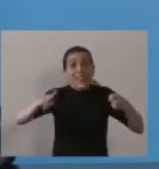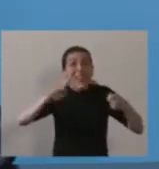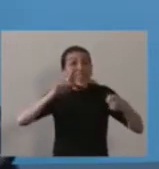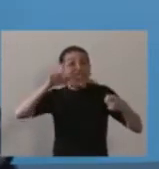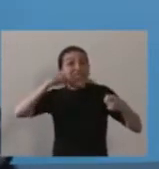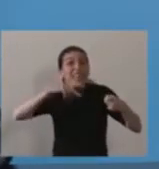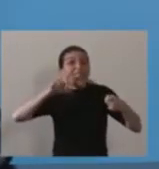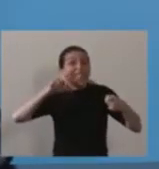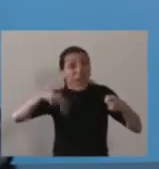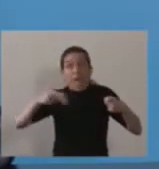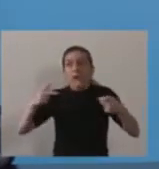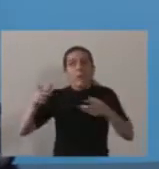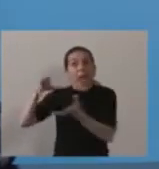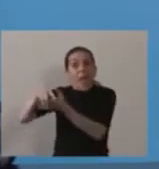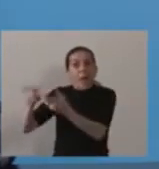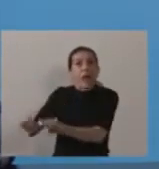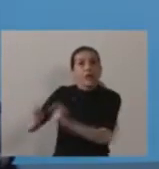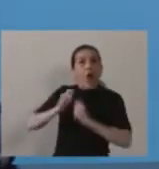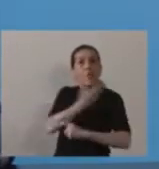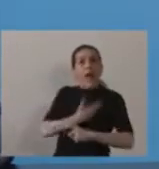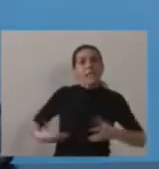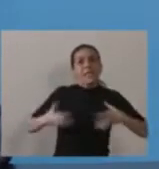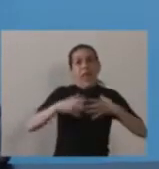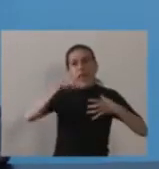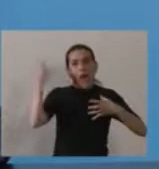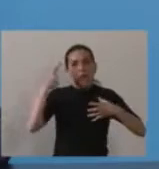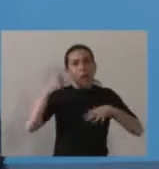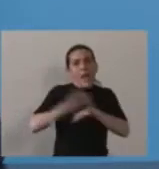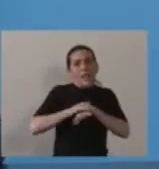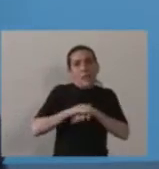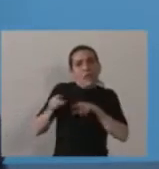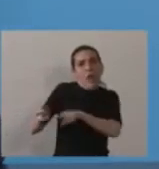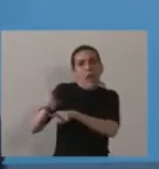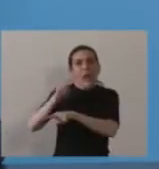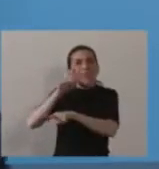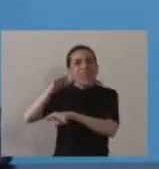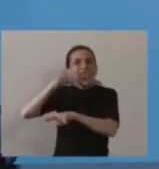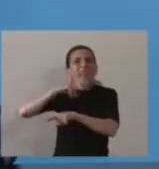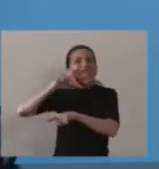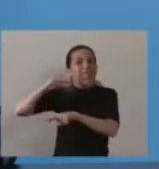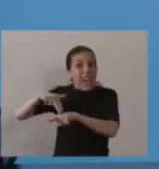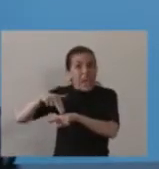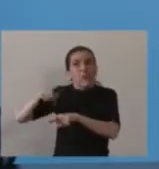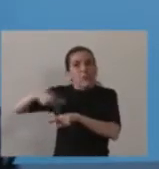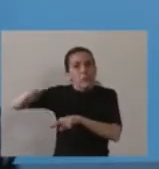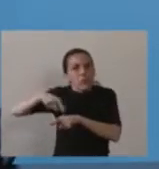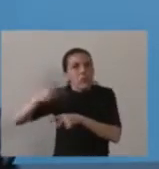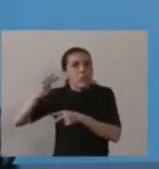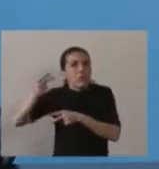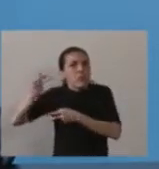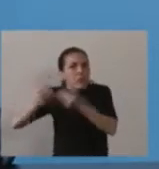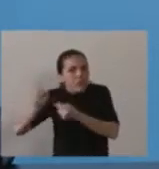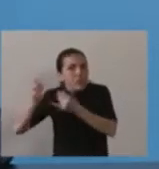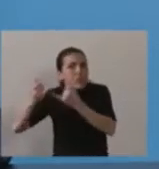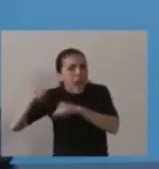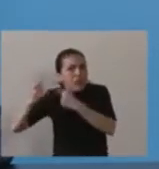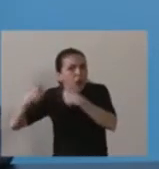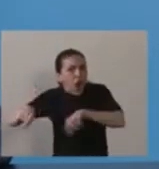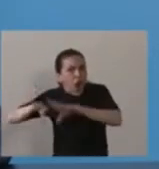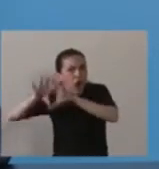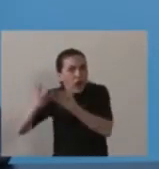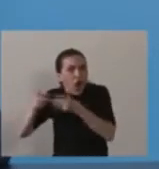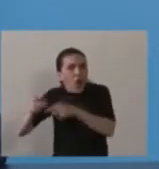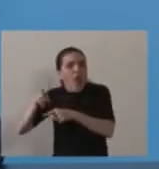haga cargo. Todos los activos del Grupo Vicentín pasarán a formar partes de un fondo